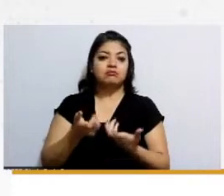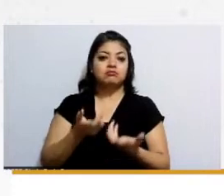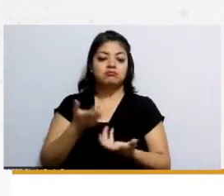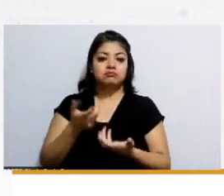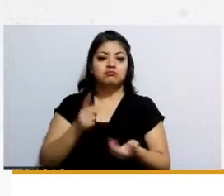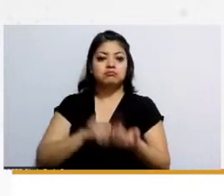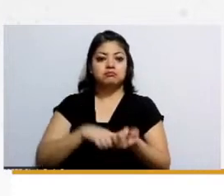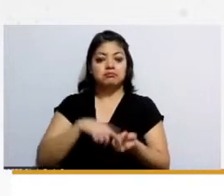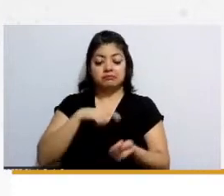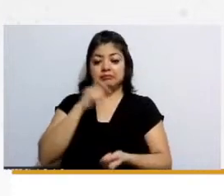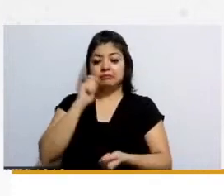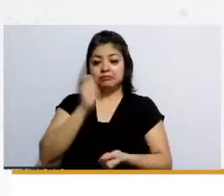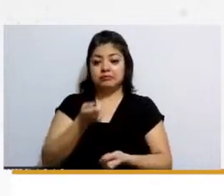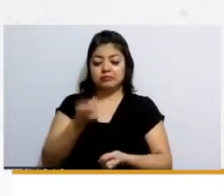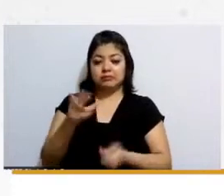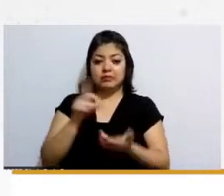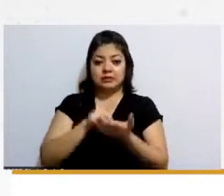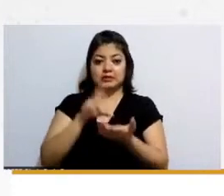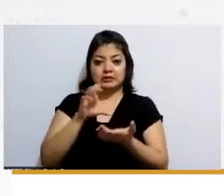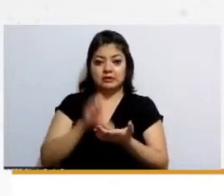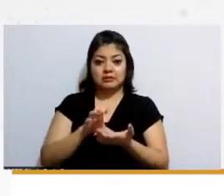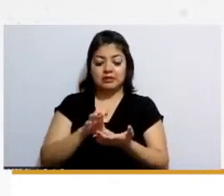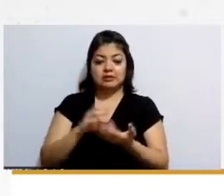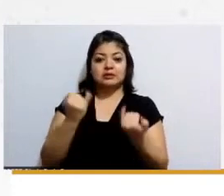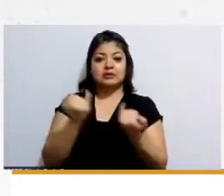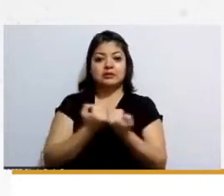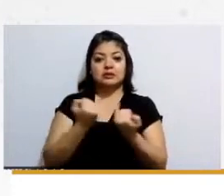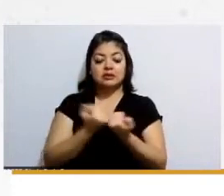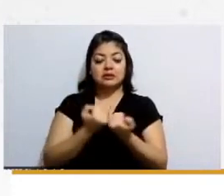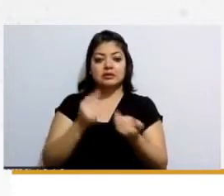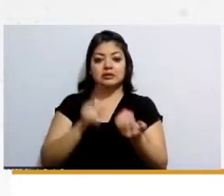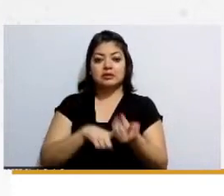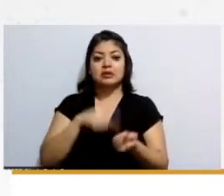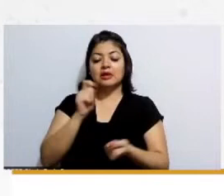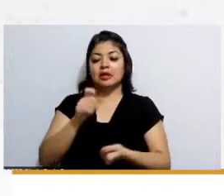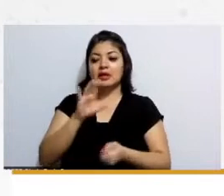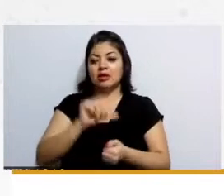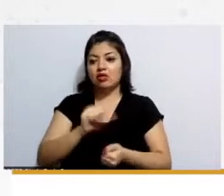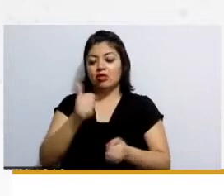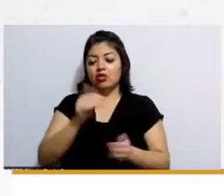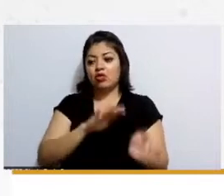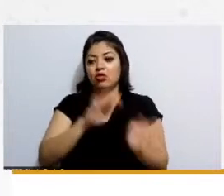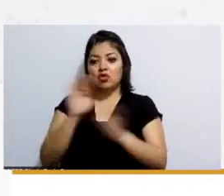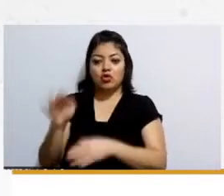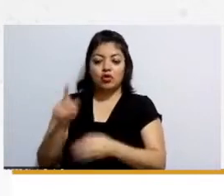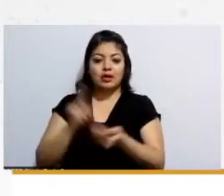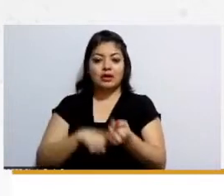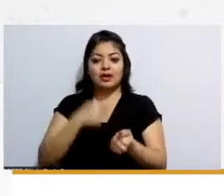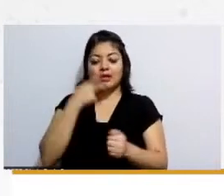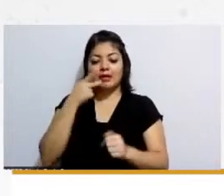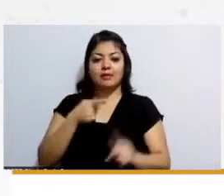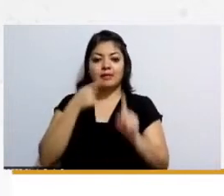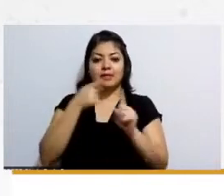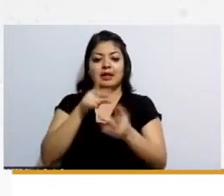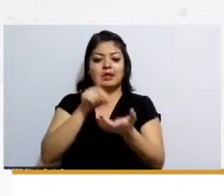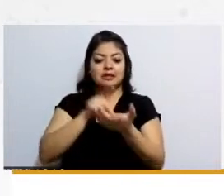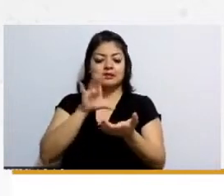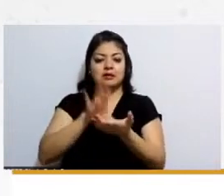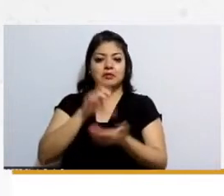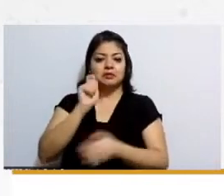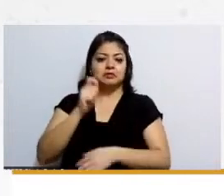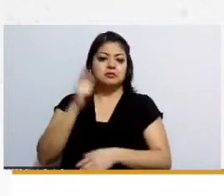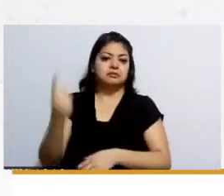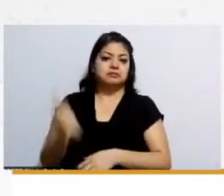discapacidad pero en este caso también bueno en este y en otro caso hacen referencia a la discapacidad permanente y a la